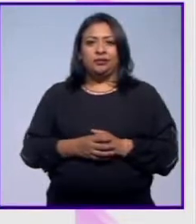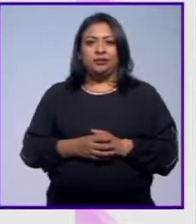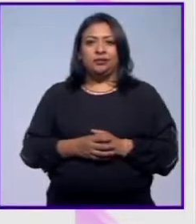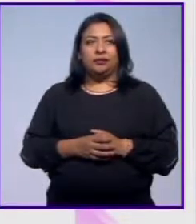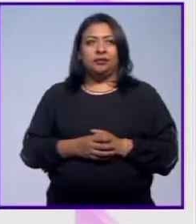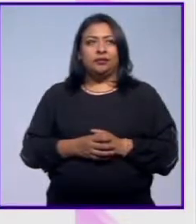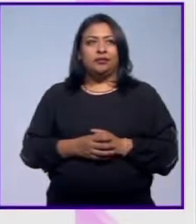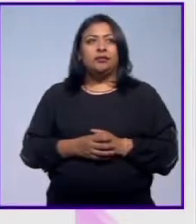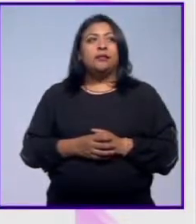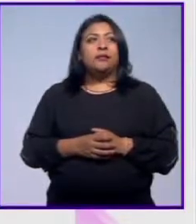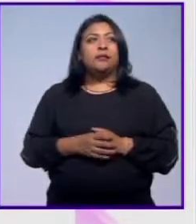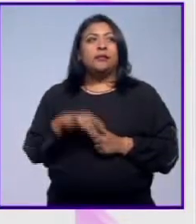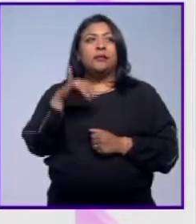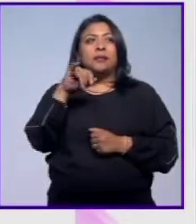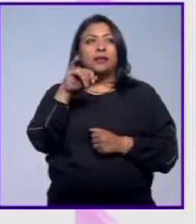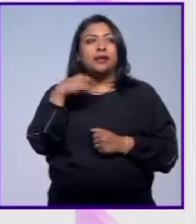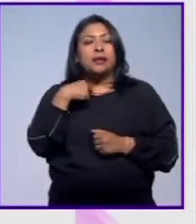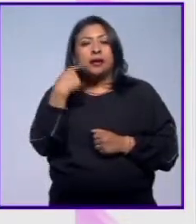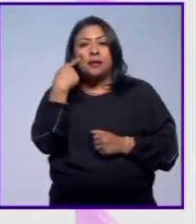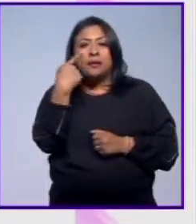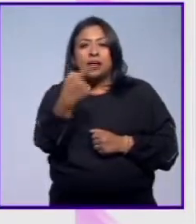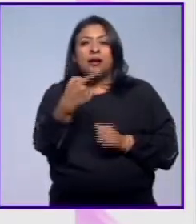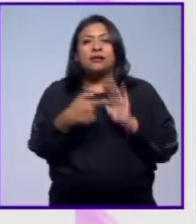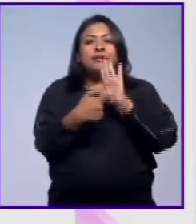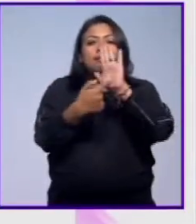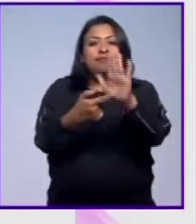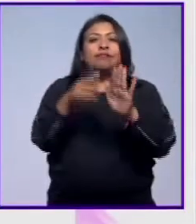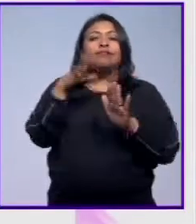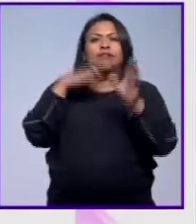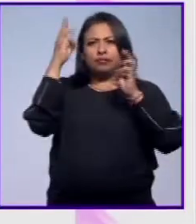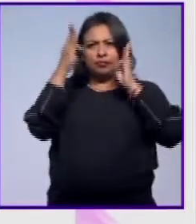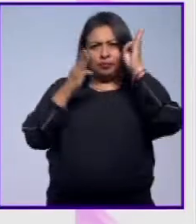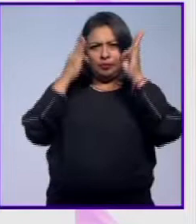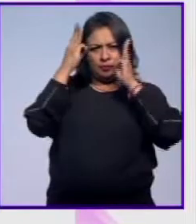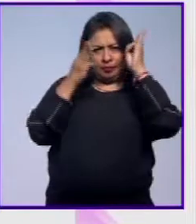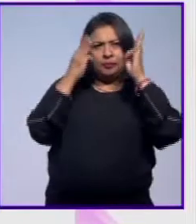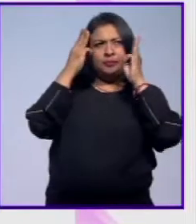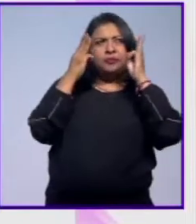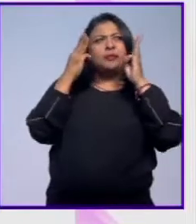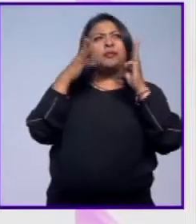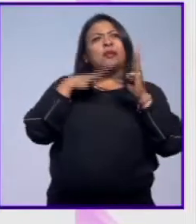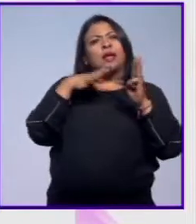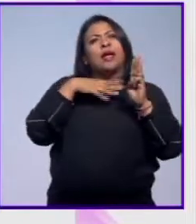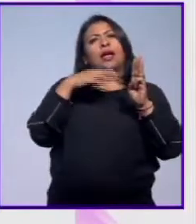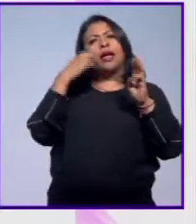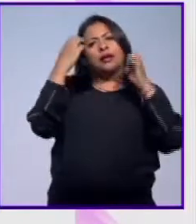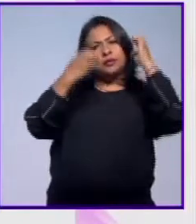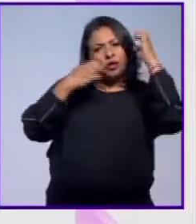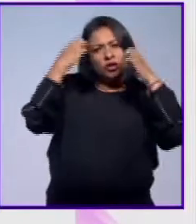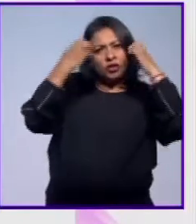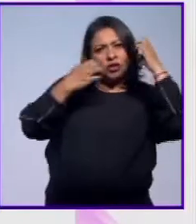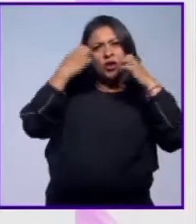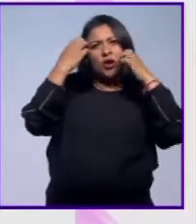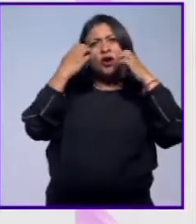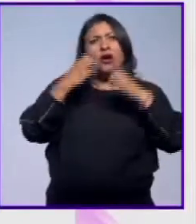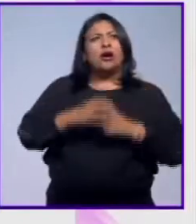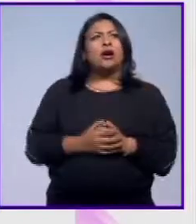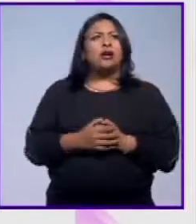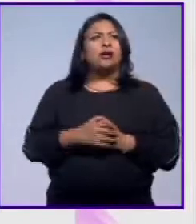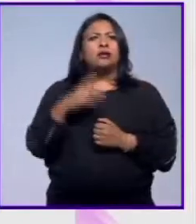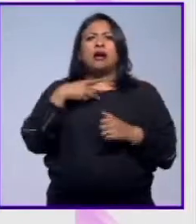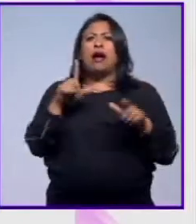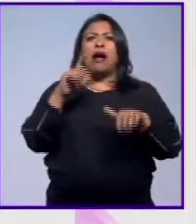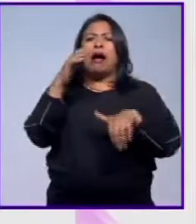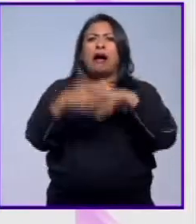Sí, porque es una muestra de que recorriste, Guamán, que tiene que ver con esas exposiciones, con... Ya se